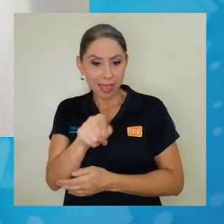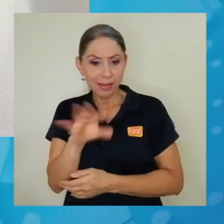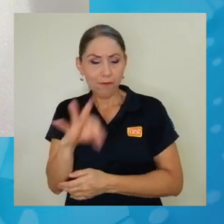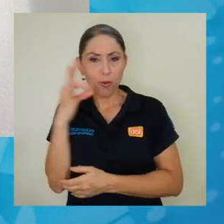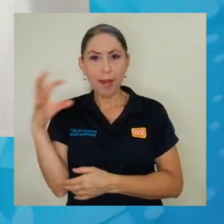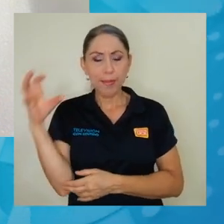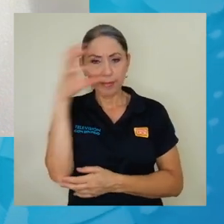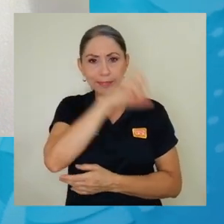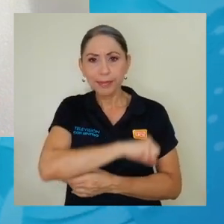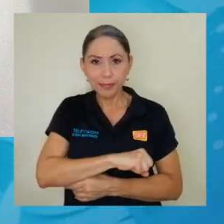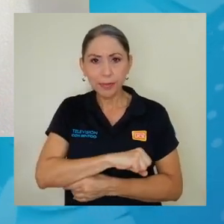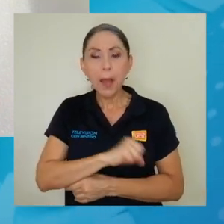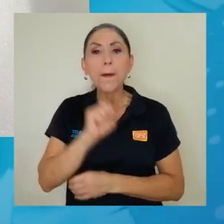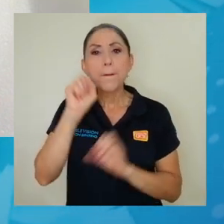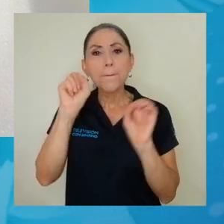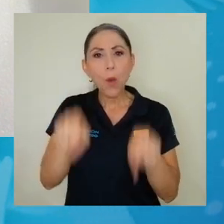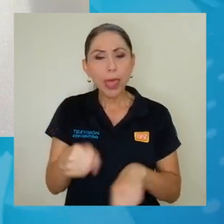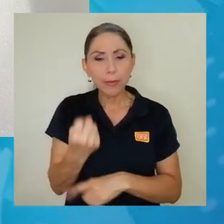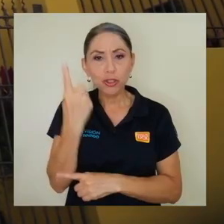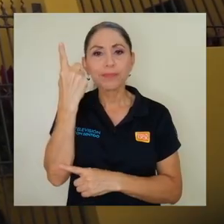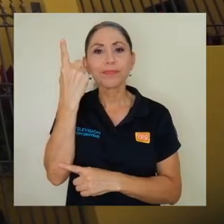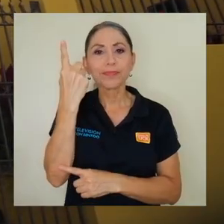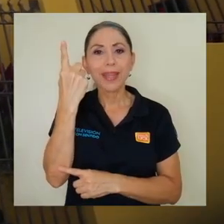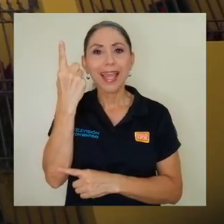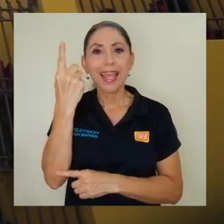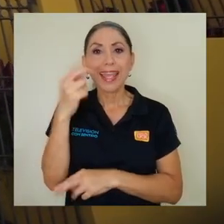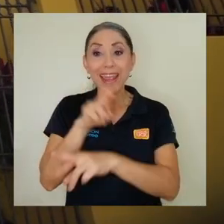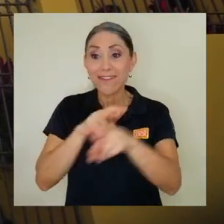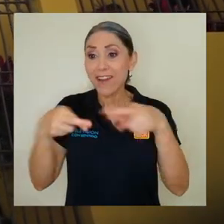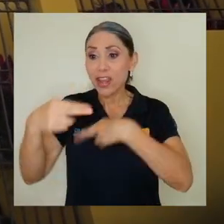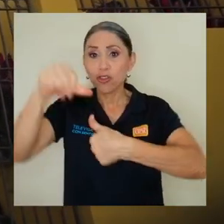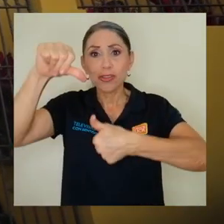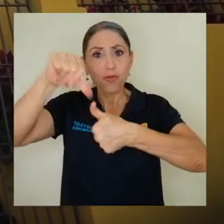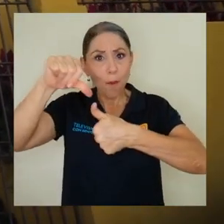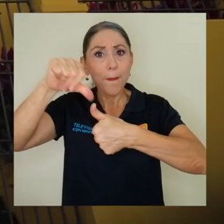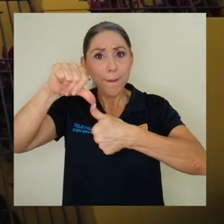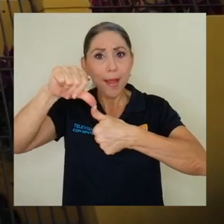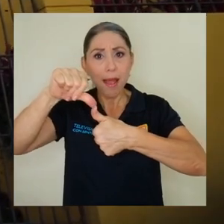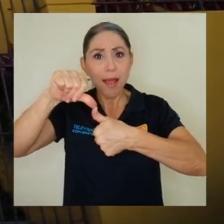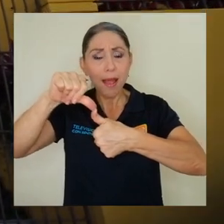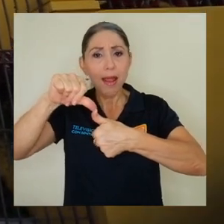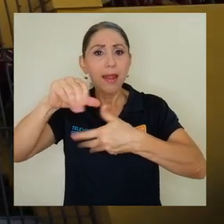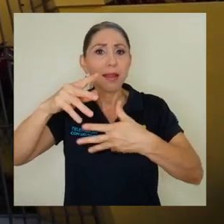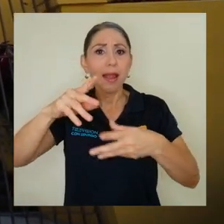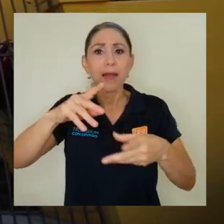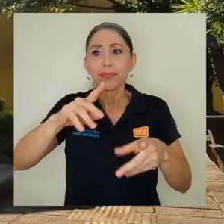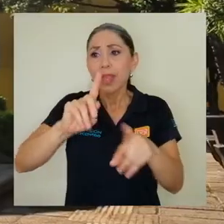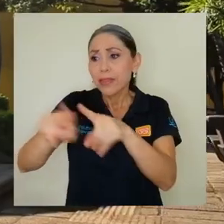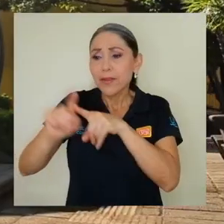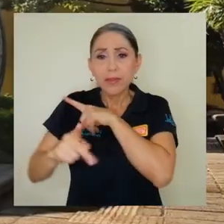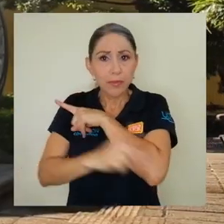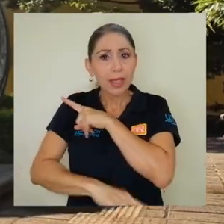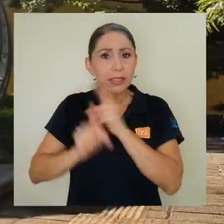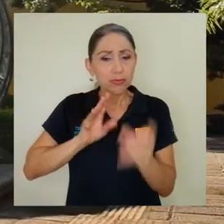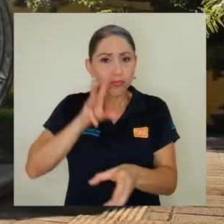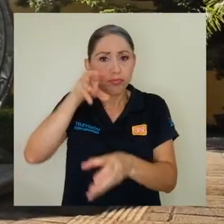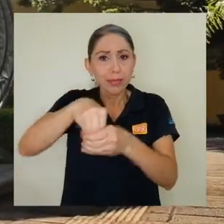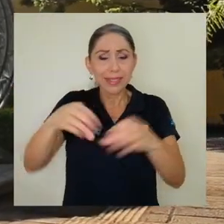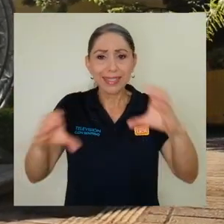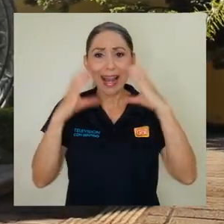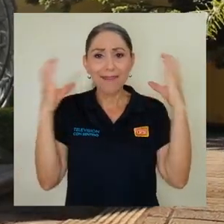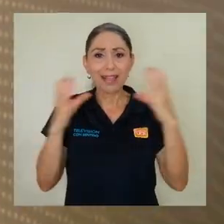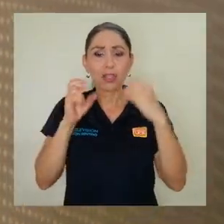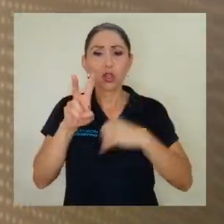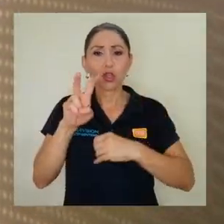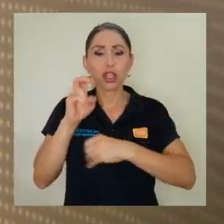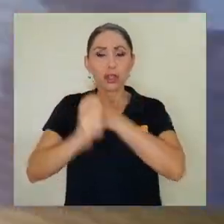permitan de alguna manera comprender que la región forma parte de esta celebración del Bicentenario.